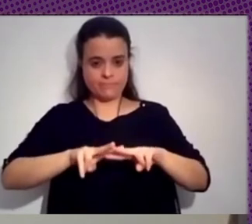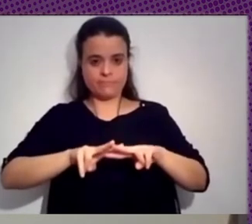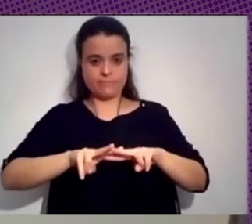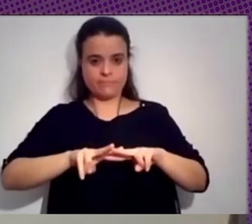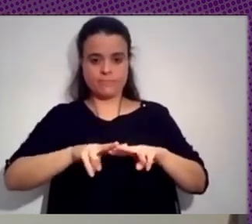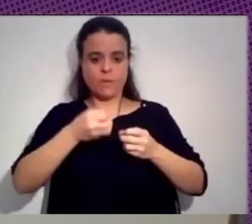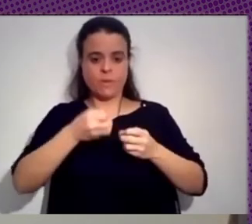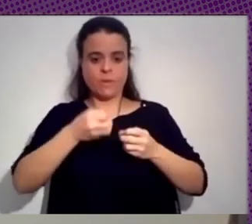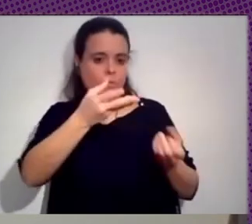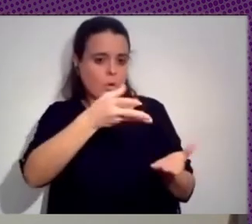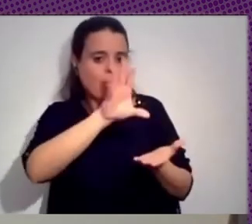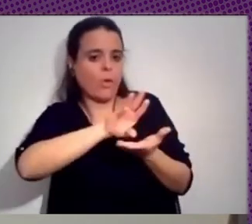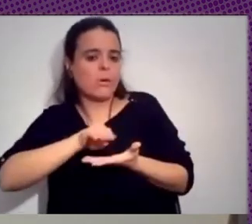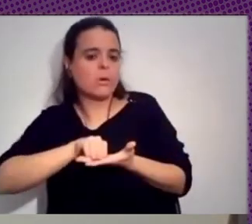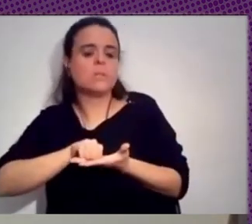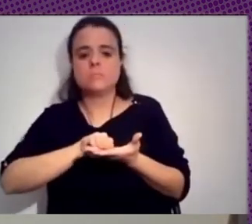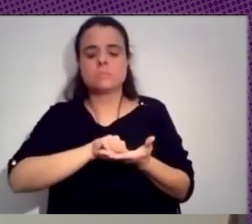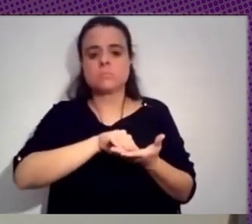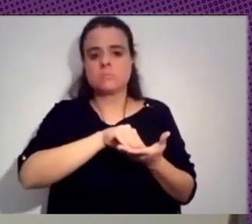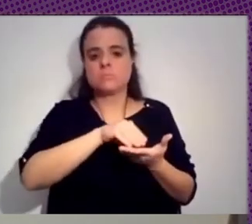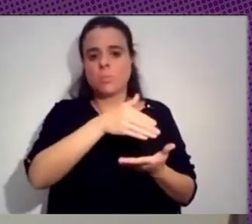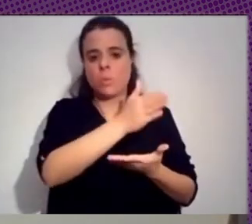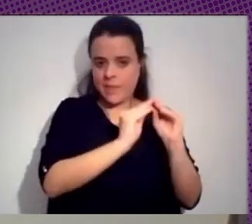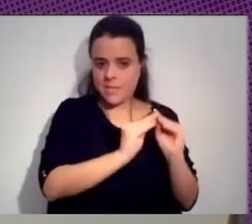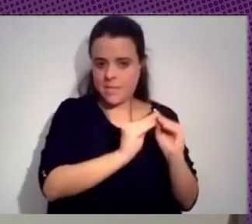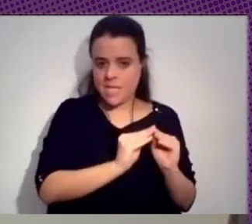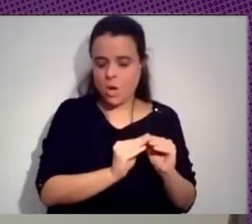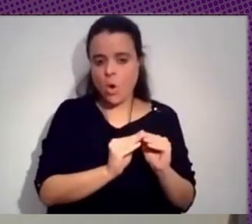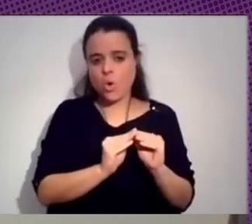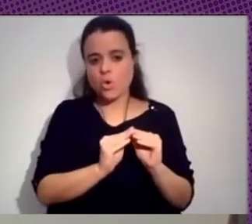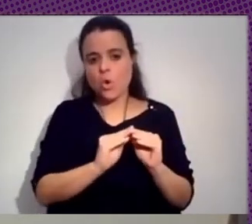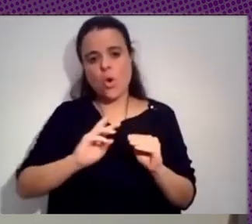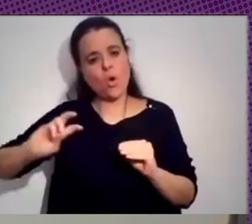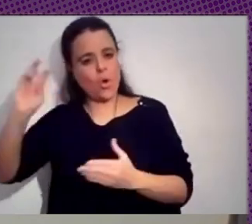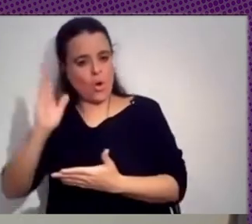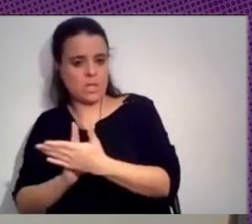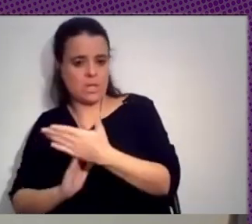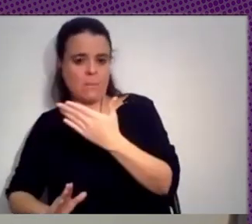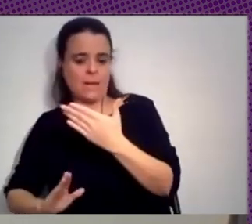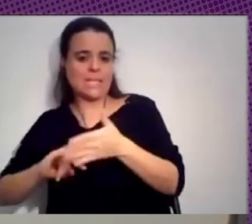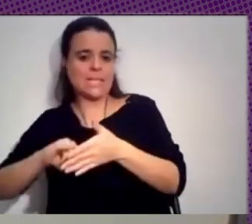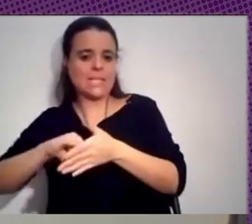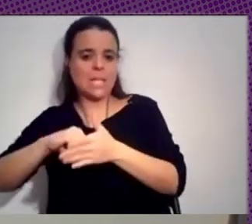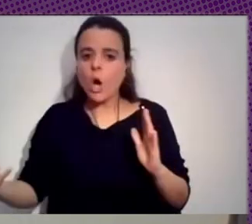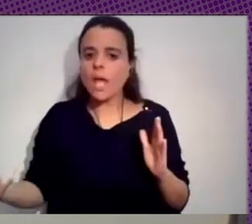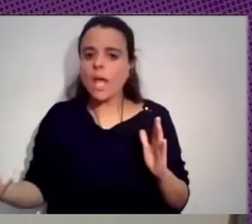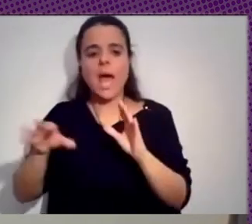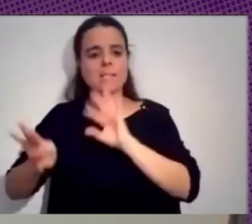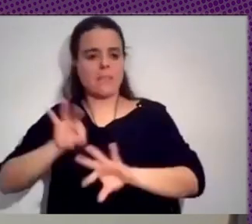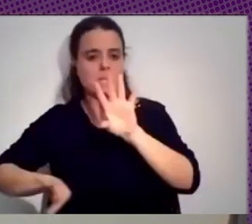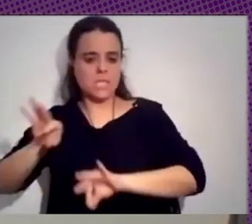información, etcétera, algunas partes estamos desarrollando. En otra parte estamos trabajando en adaptar tecnologías y, bueno, tomando algunas decisiones, digamos, estamos